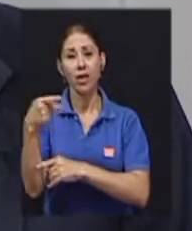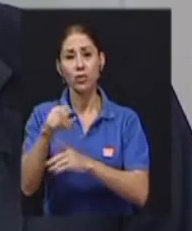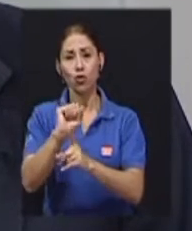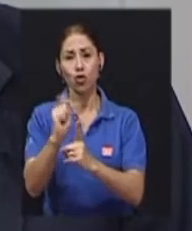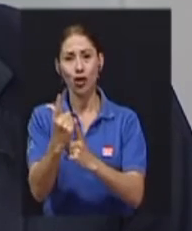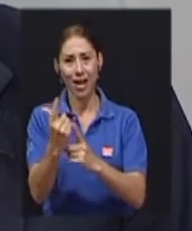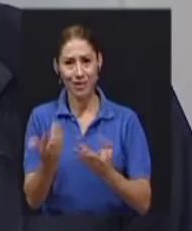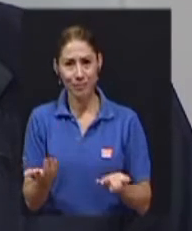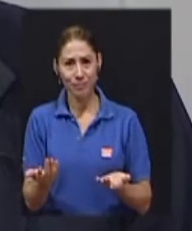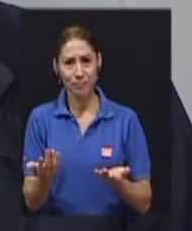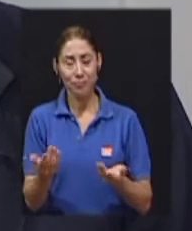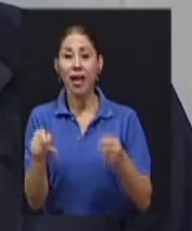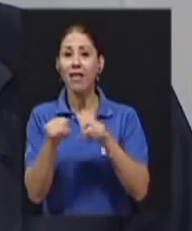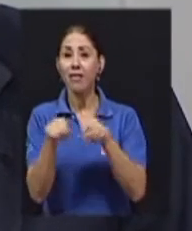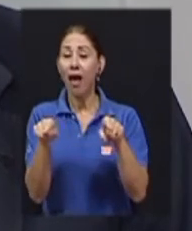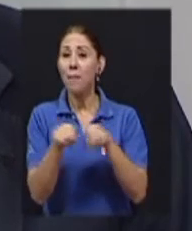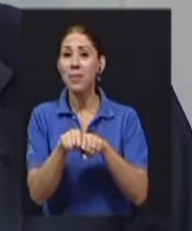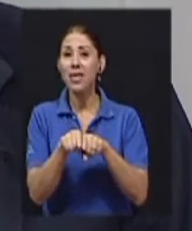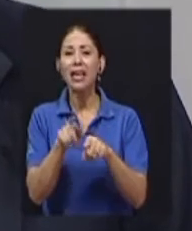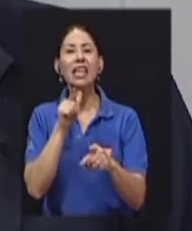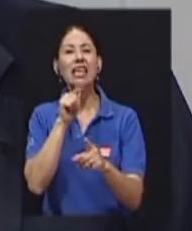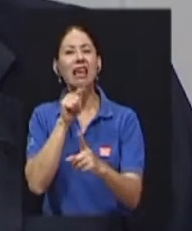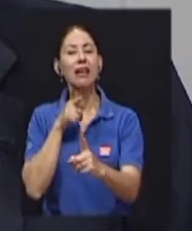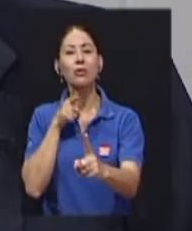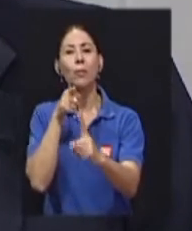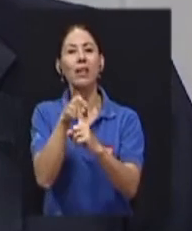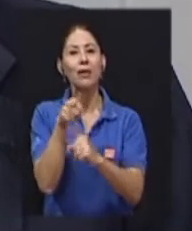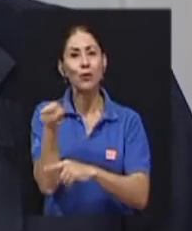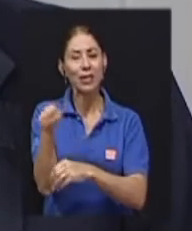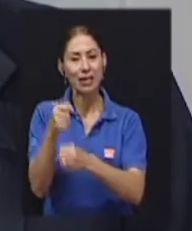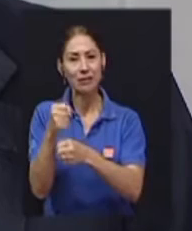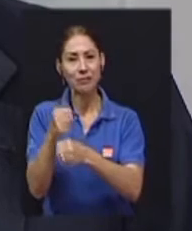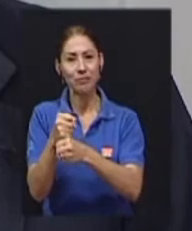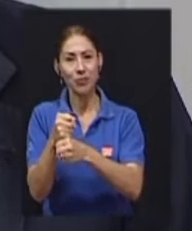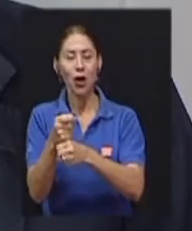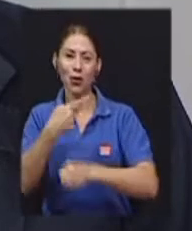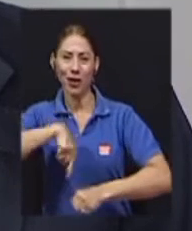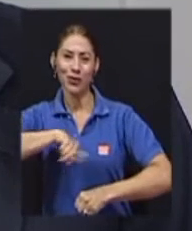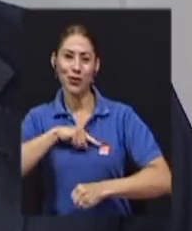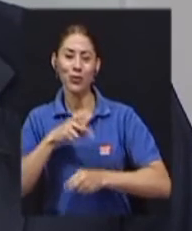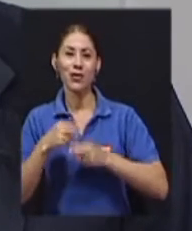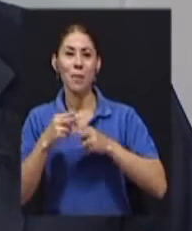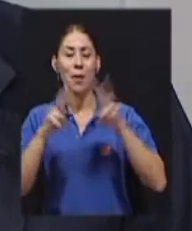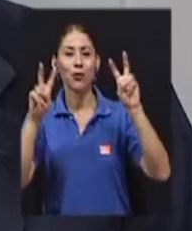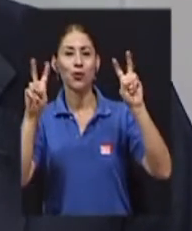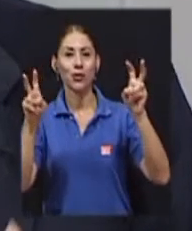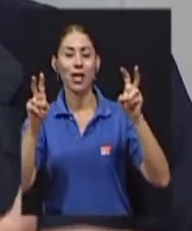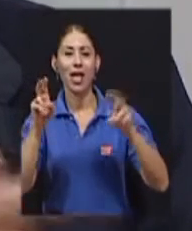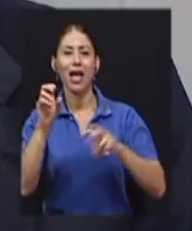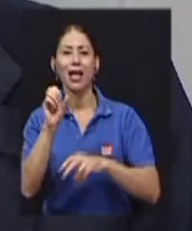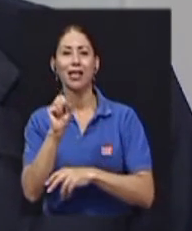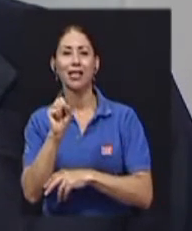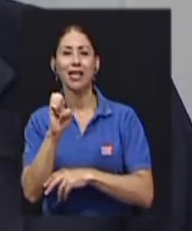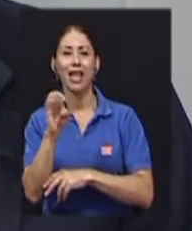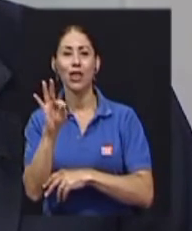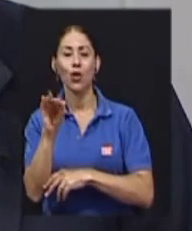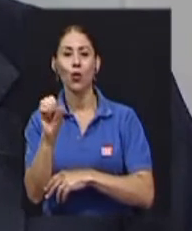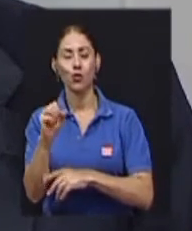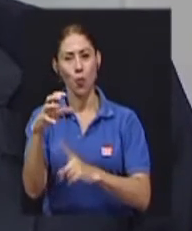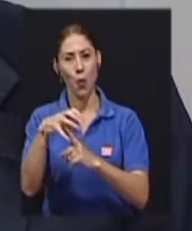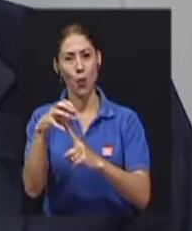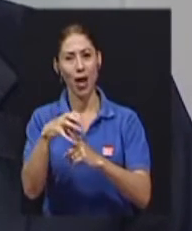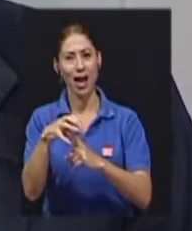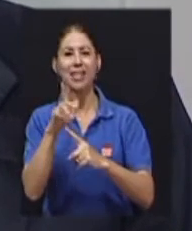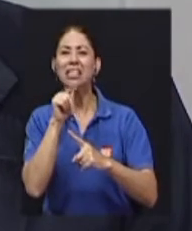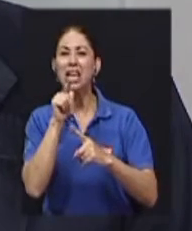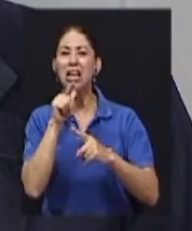también tenemos como destinatarios lo que comúnmente llamamos setos populares, el pueblo de Dios, el